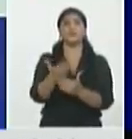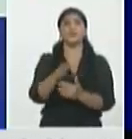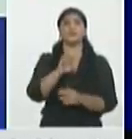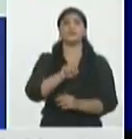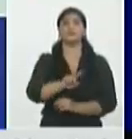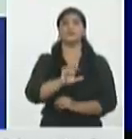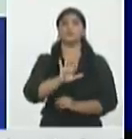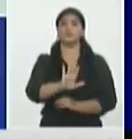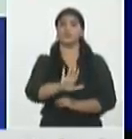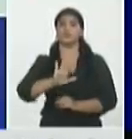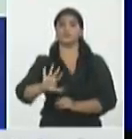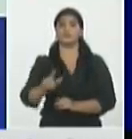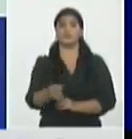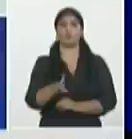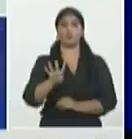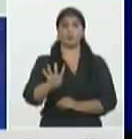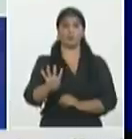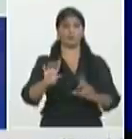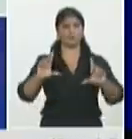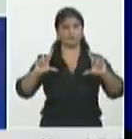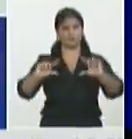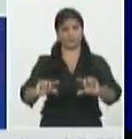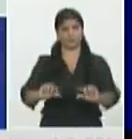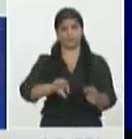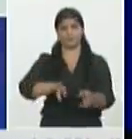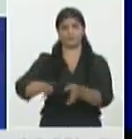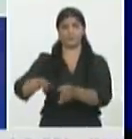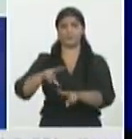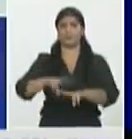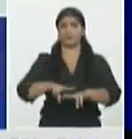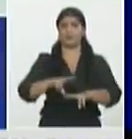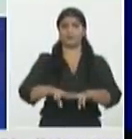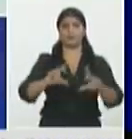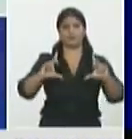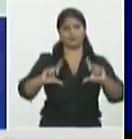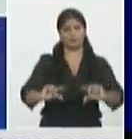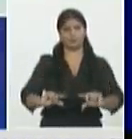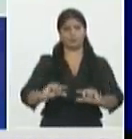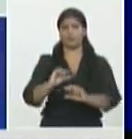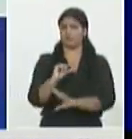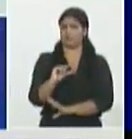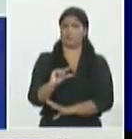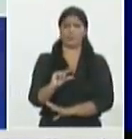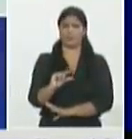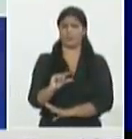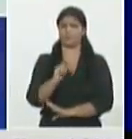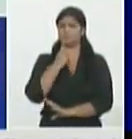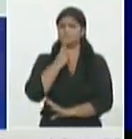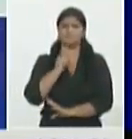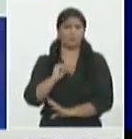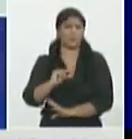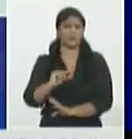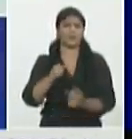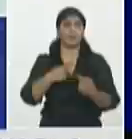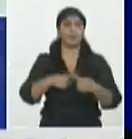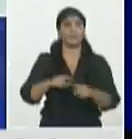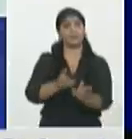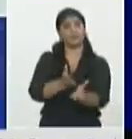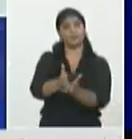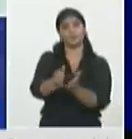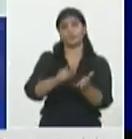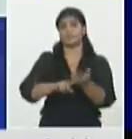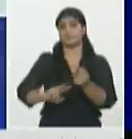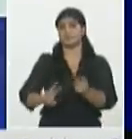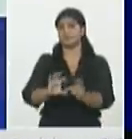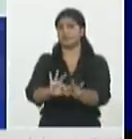,4 La Habana disminuye discretamente pero sigue siendo la provincia con una mayor tasa de